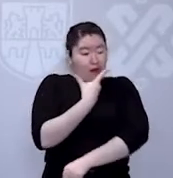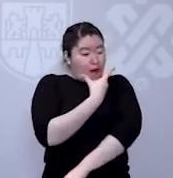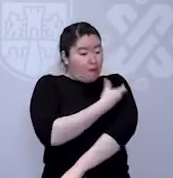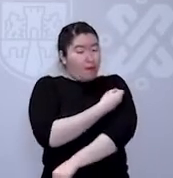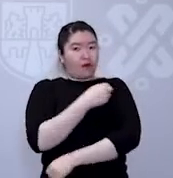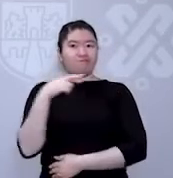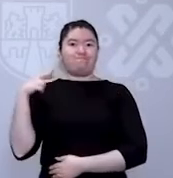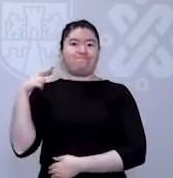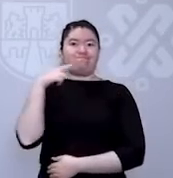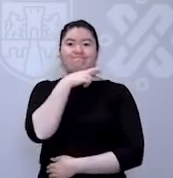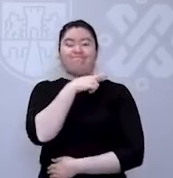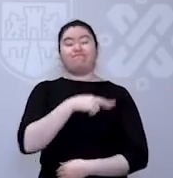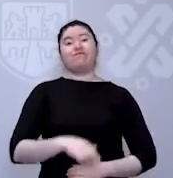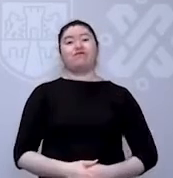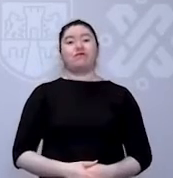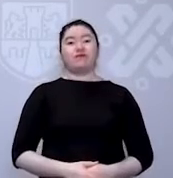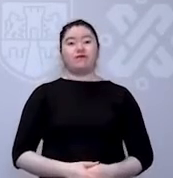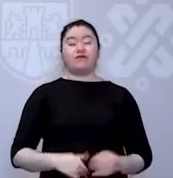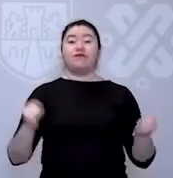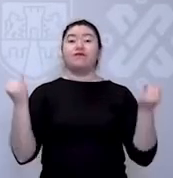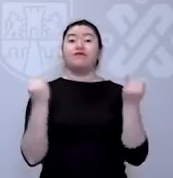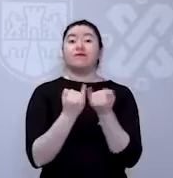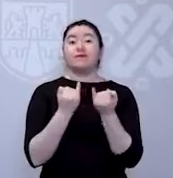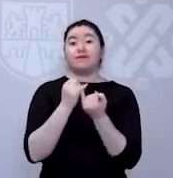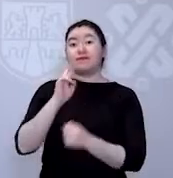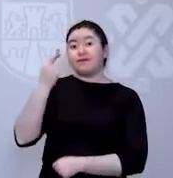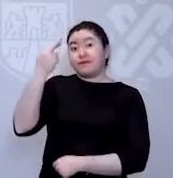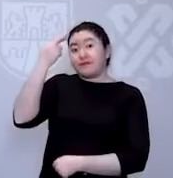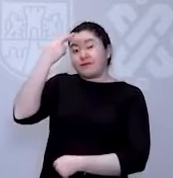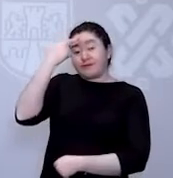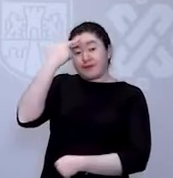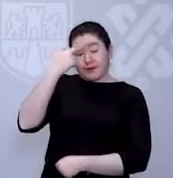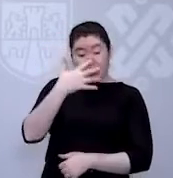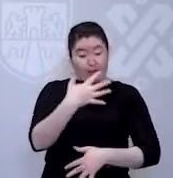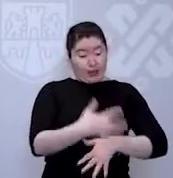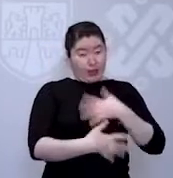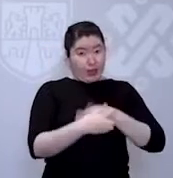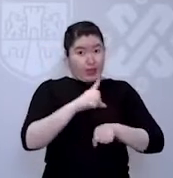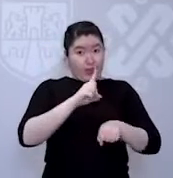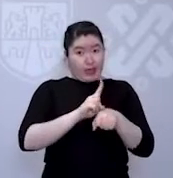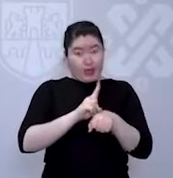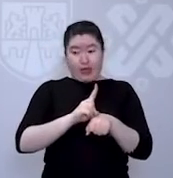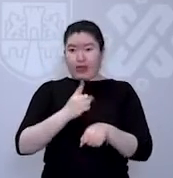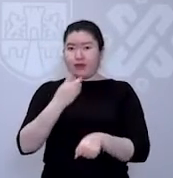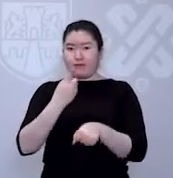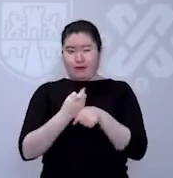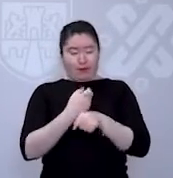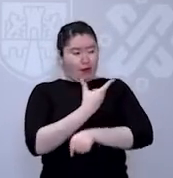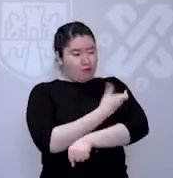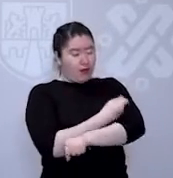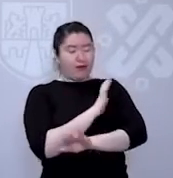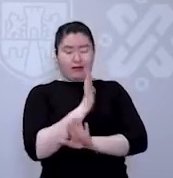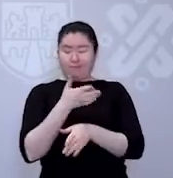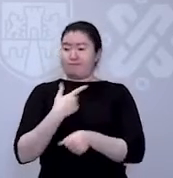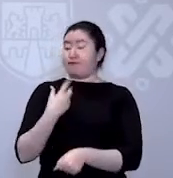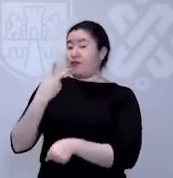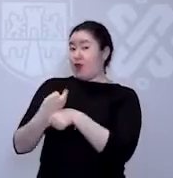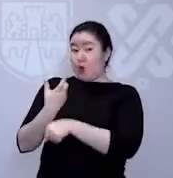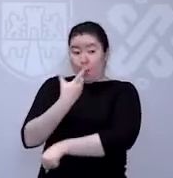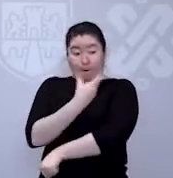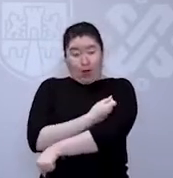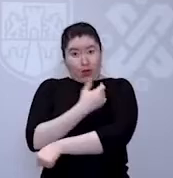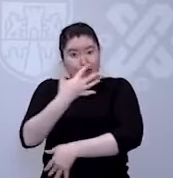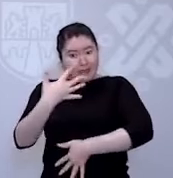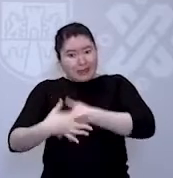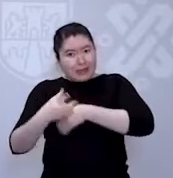mucho para un proceso de vacunación más expedito. También recuerda que hasta 15 días después de la segunda dosis